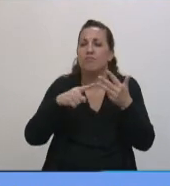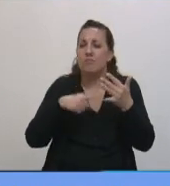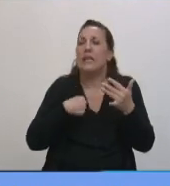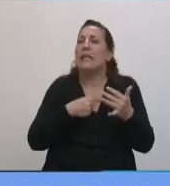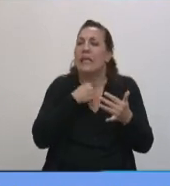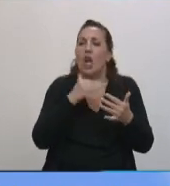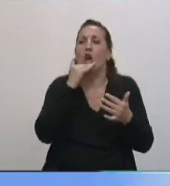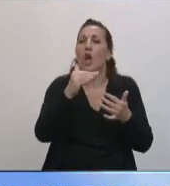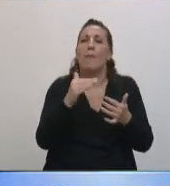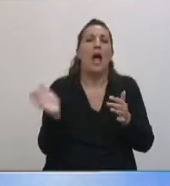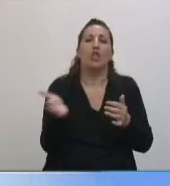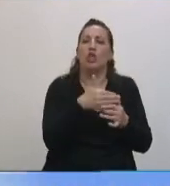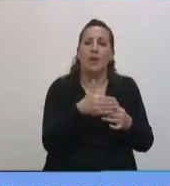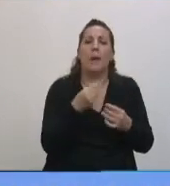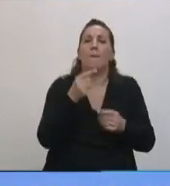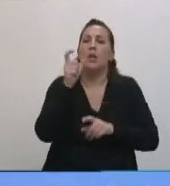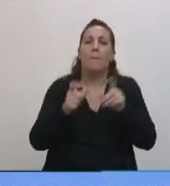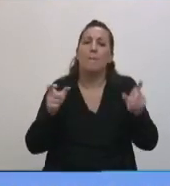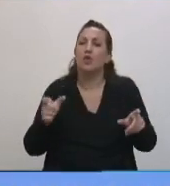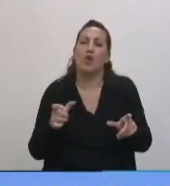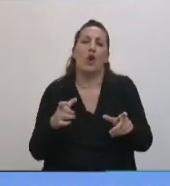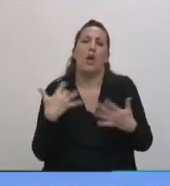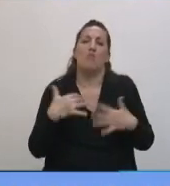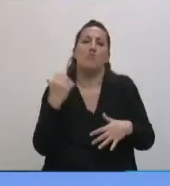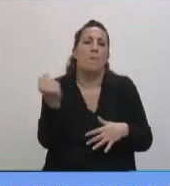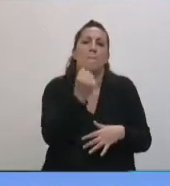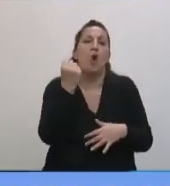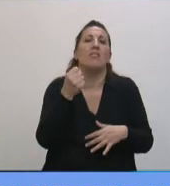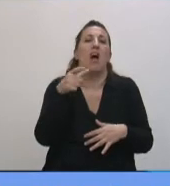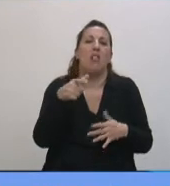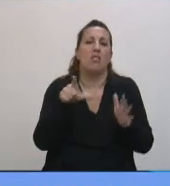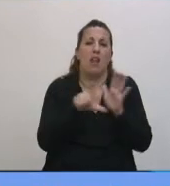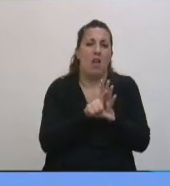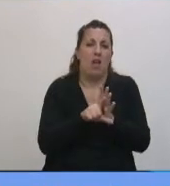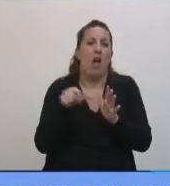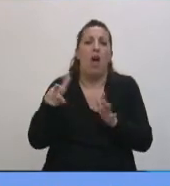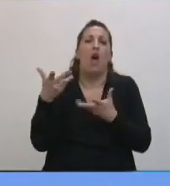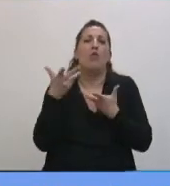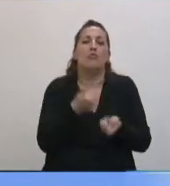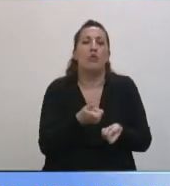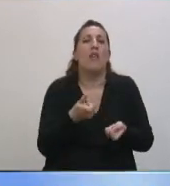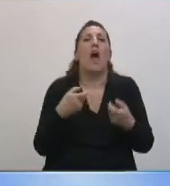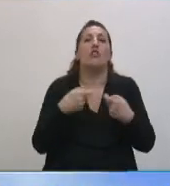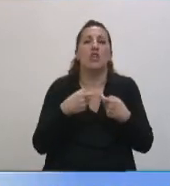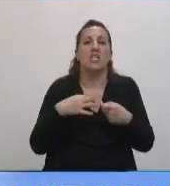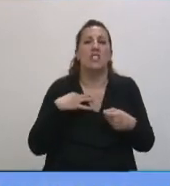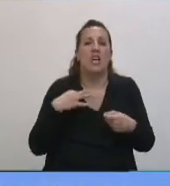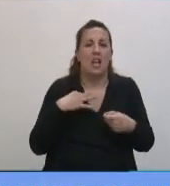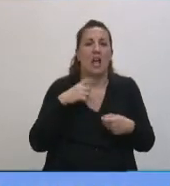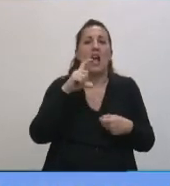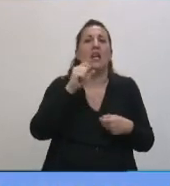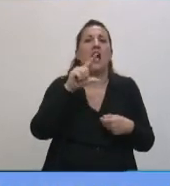tienen todas las personas un prestigio importante para esta ley. Ha colaborado con nuestro proyecto de la Asociación Civil, Carlos Malman,